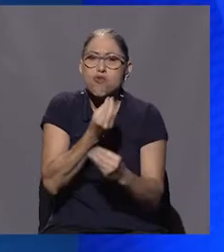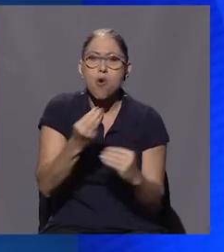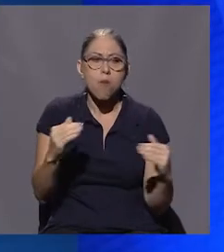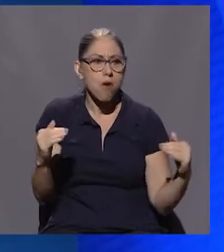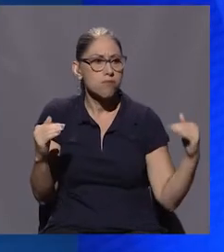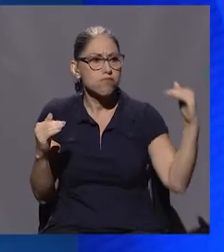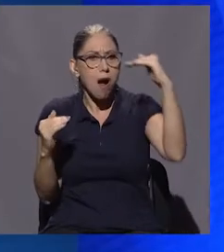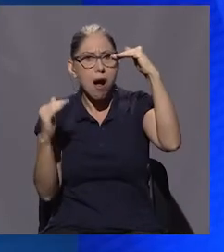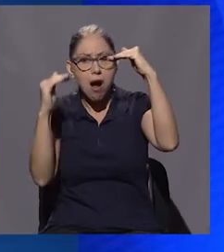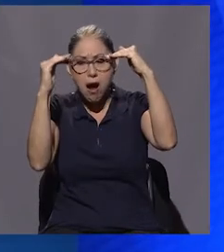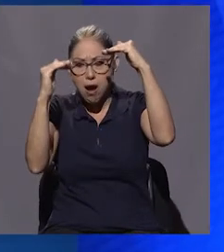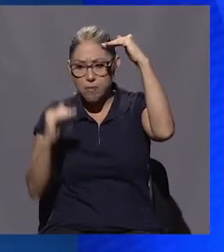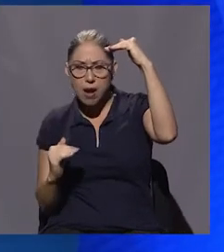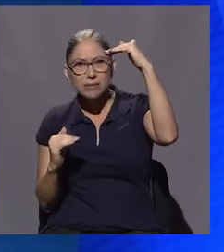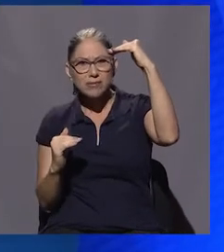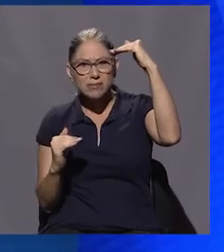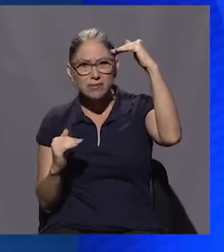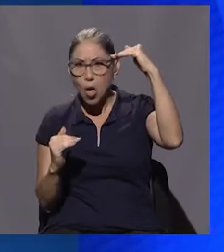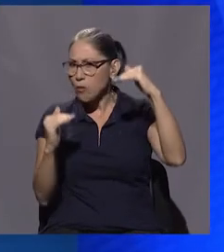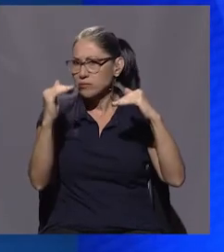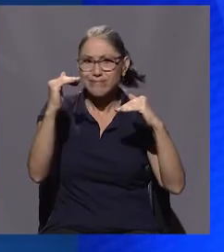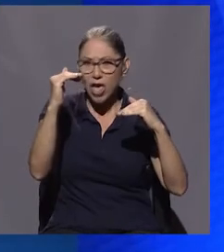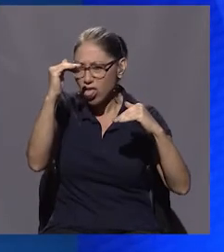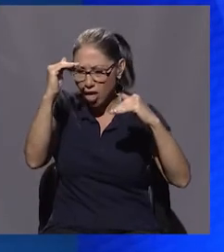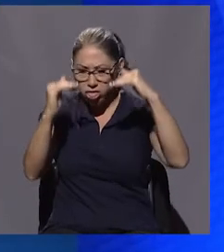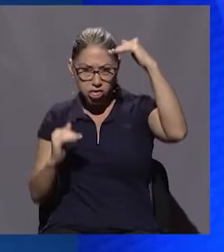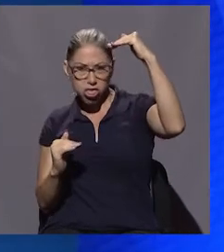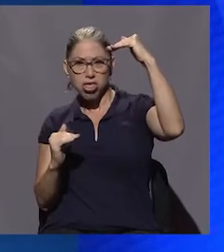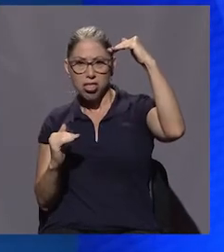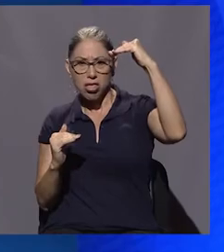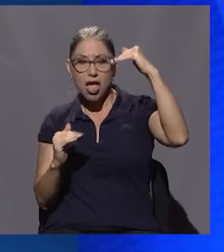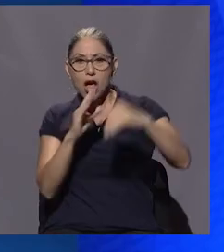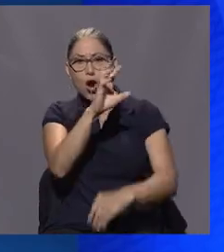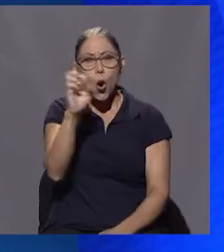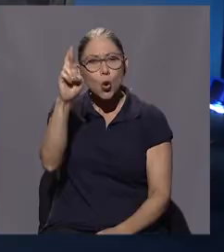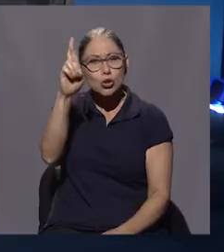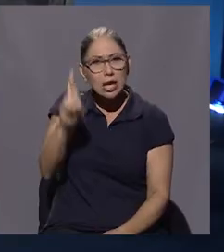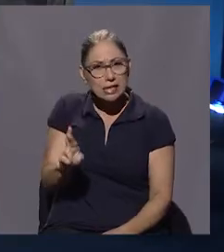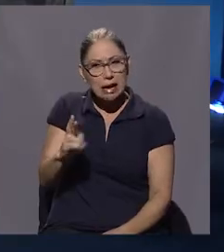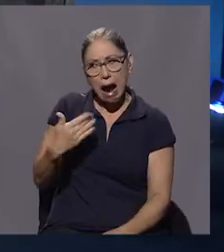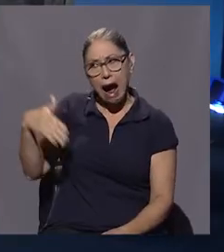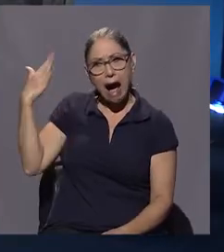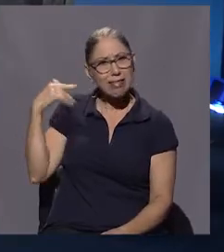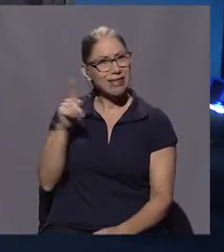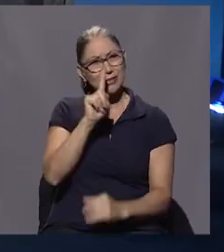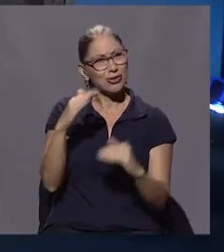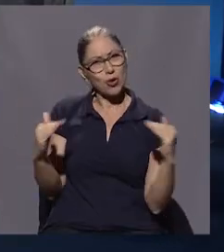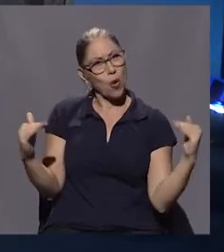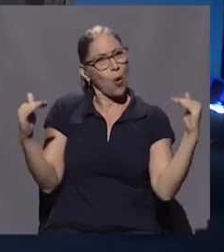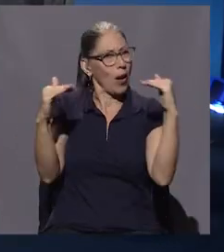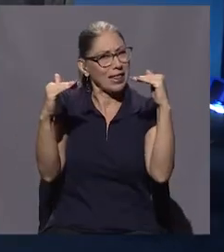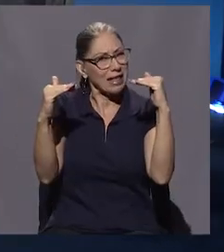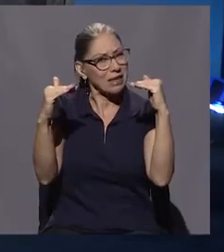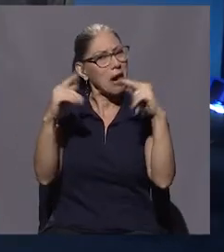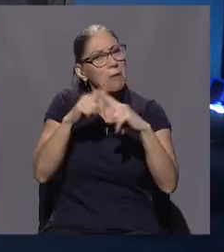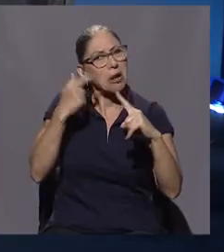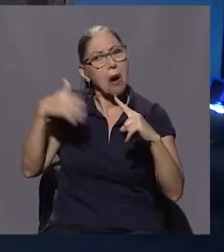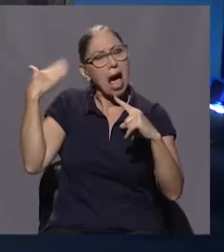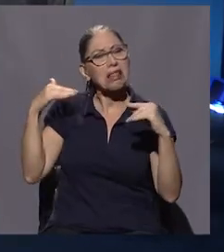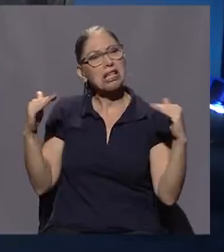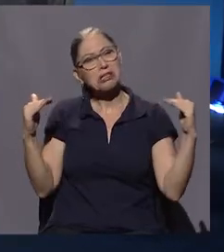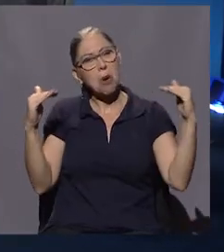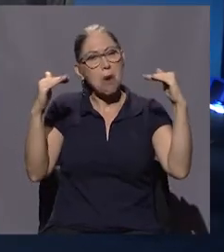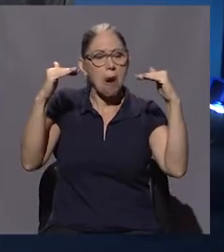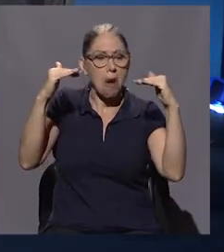Costa Rica nos han convertido en una sociedad que no es que fuera tremendamente equitativa, pero era bastante más equitativa que